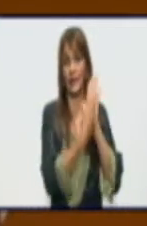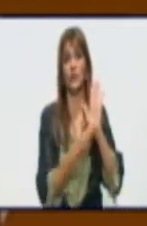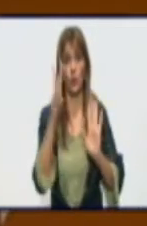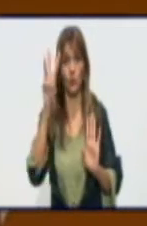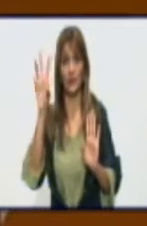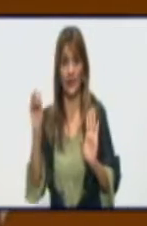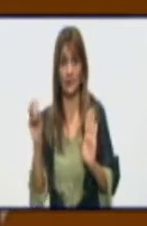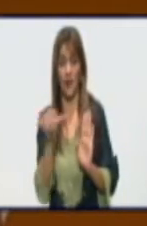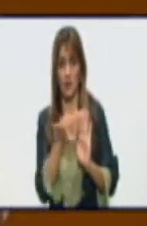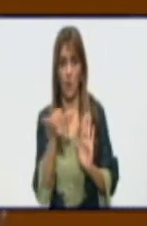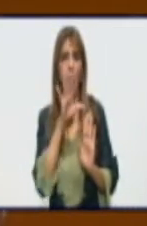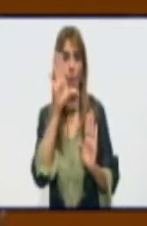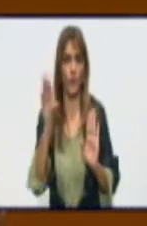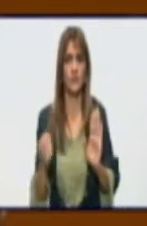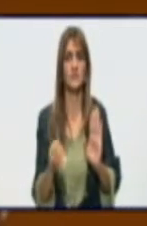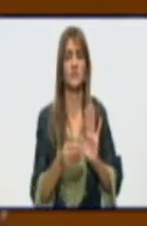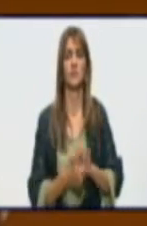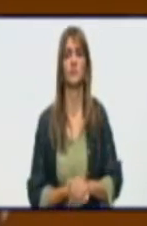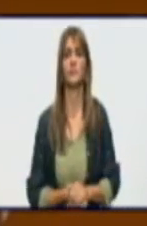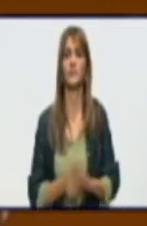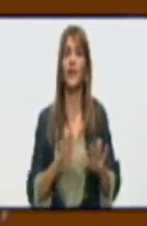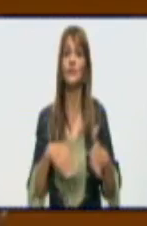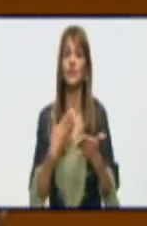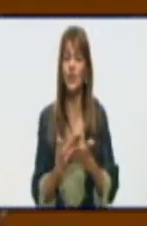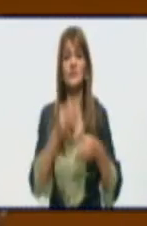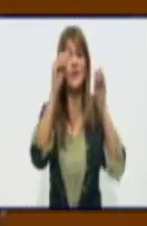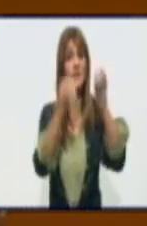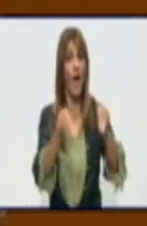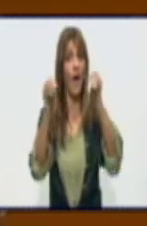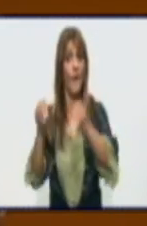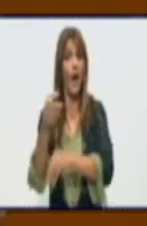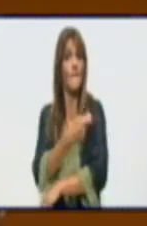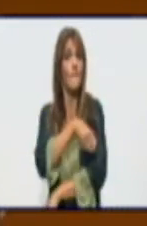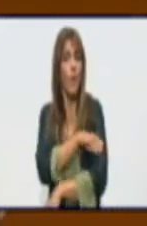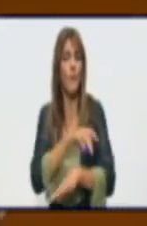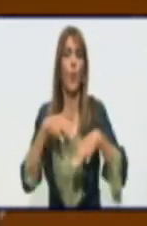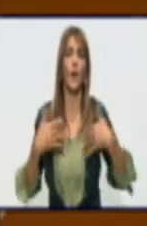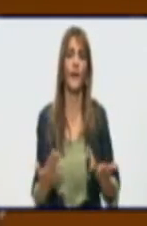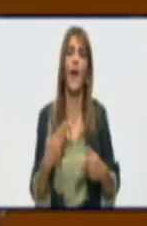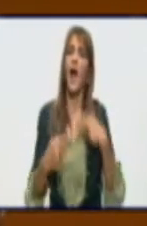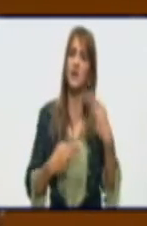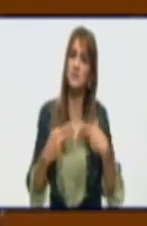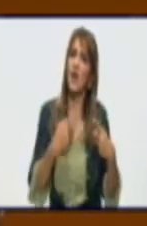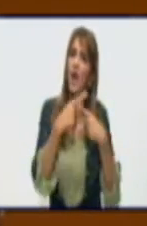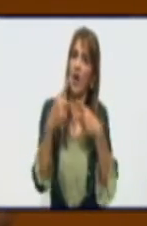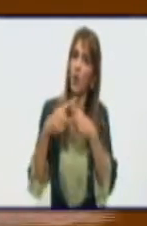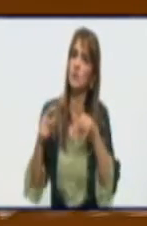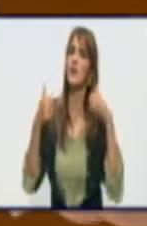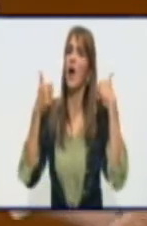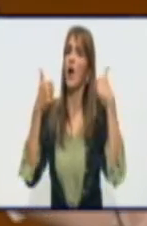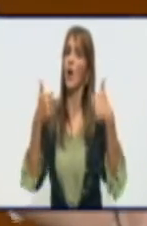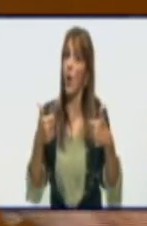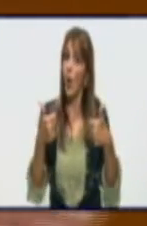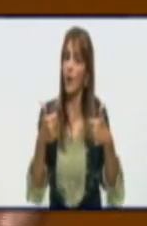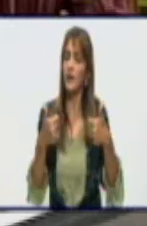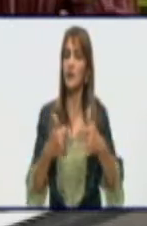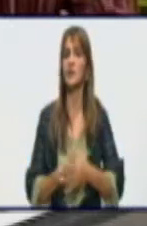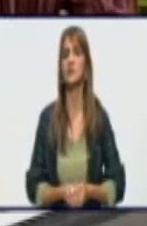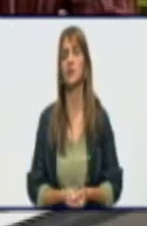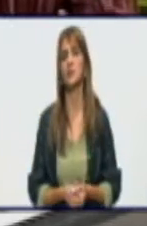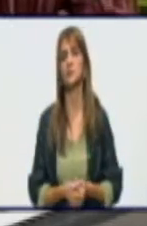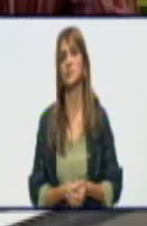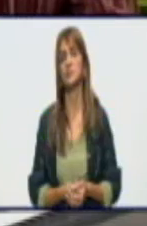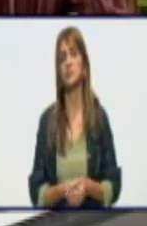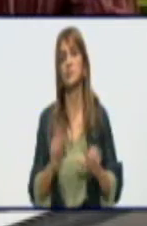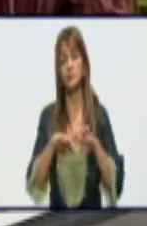aplicar un decreto que se llama el decreto 30. Entonces, el llamado es hacerlo correctamente, porque podemos el ejemplo, por ejemplo,